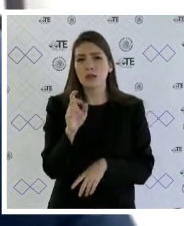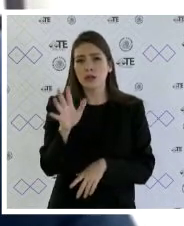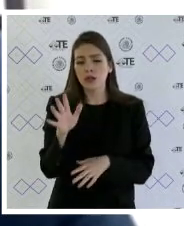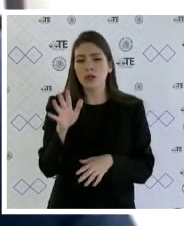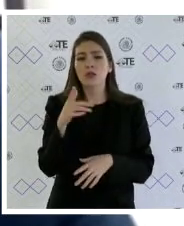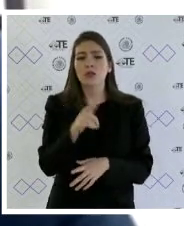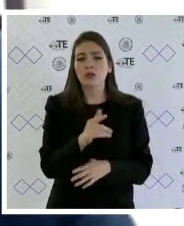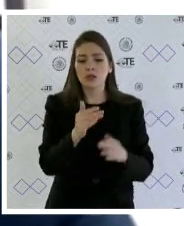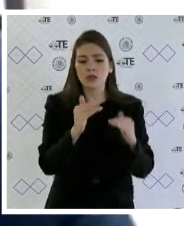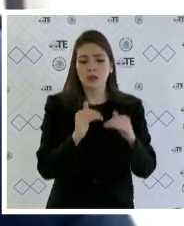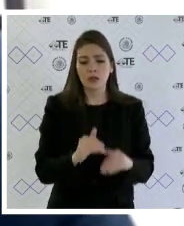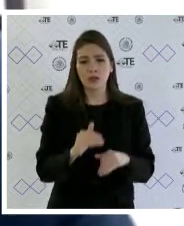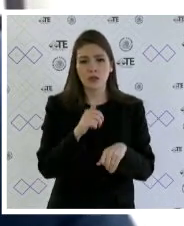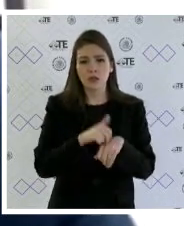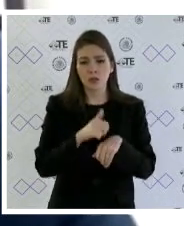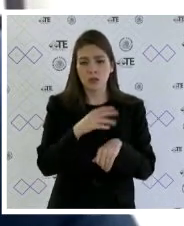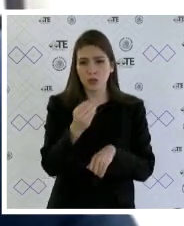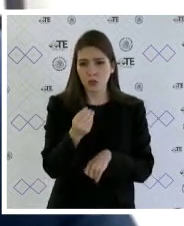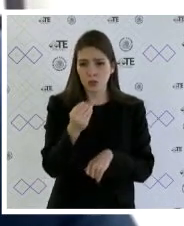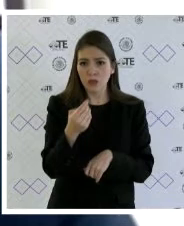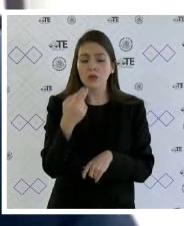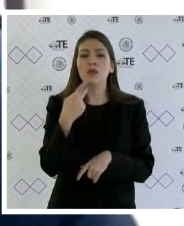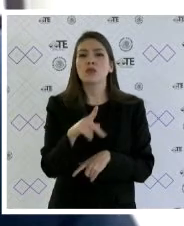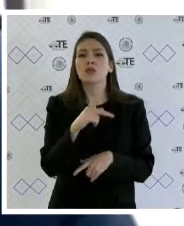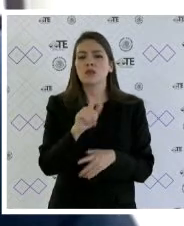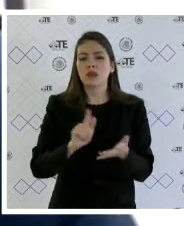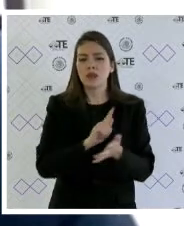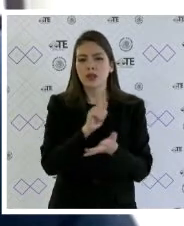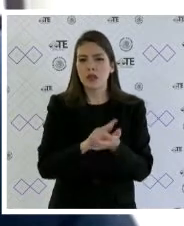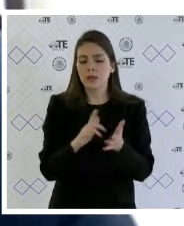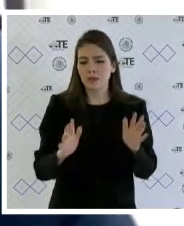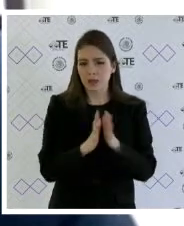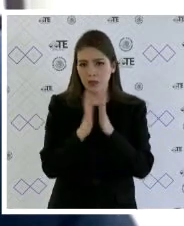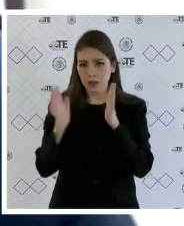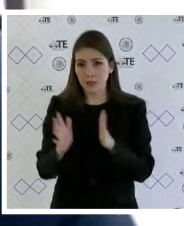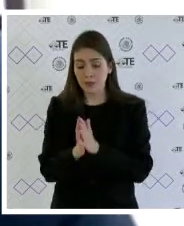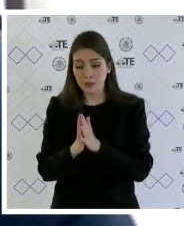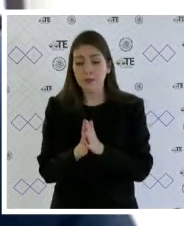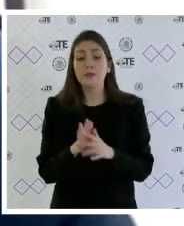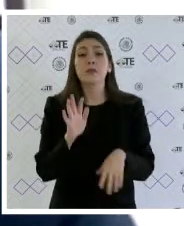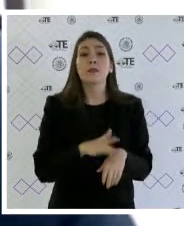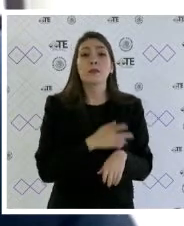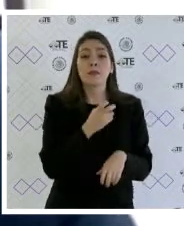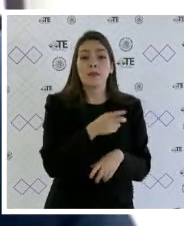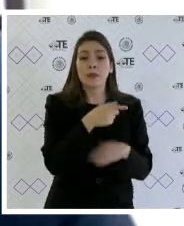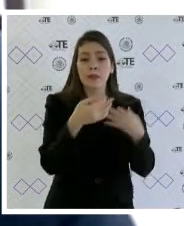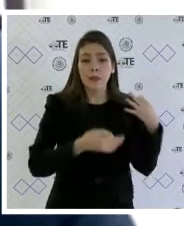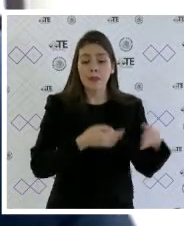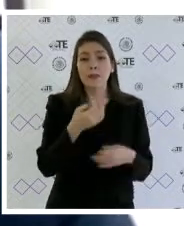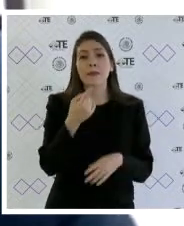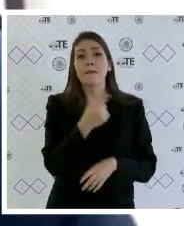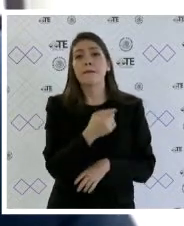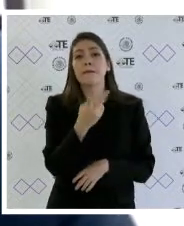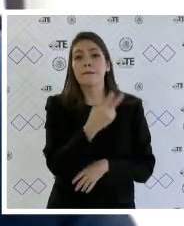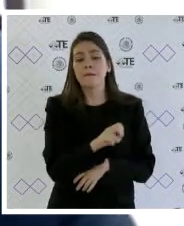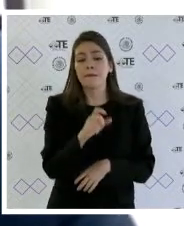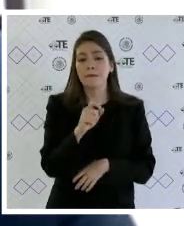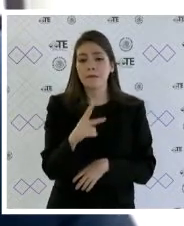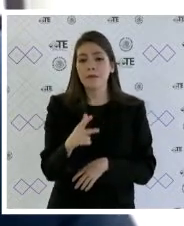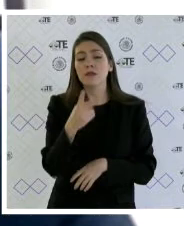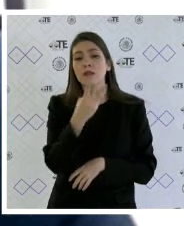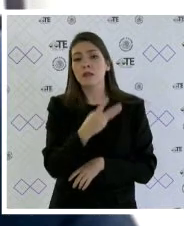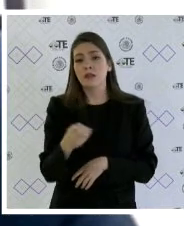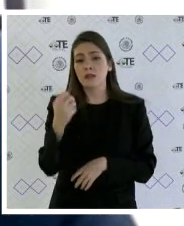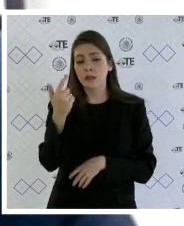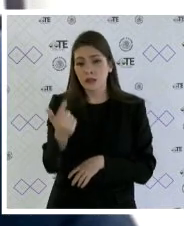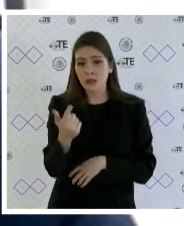de participación ciudadana de la ciudad de México asimismo en los proyectos de resolución de los juicios electorales 258 y 307 en los que se